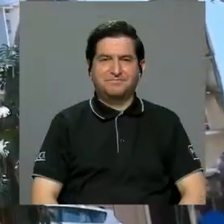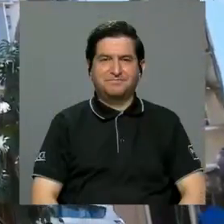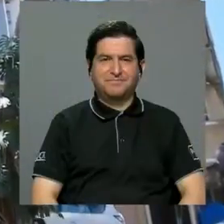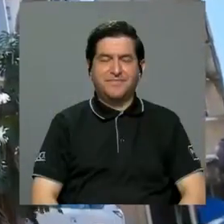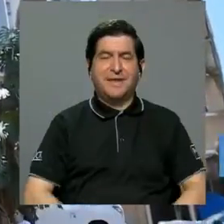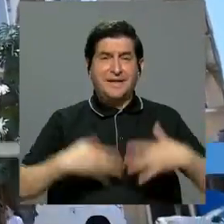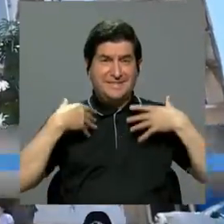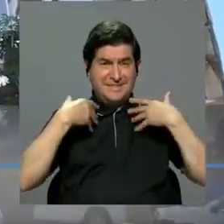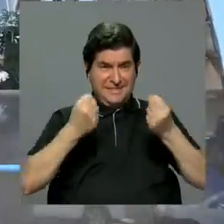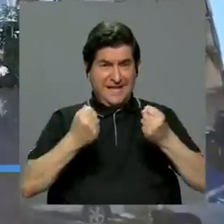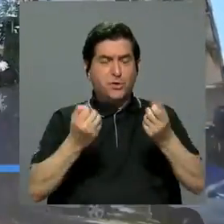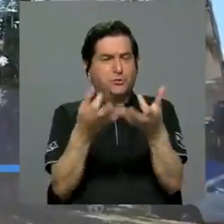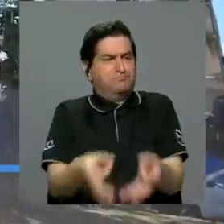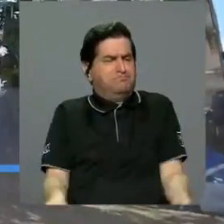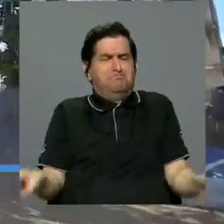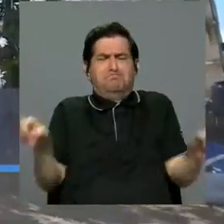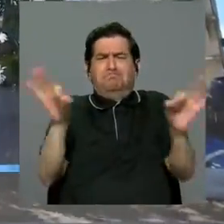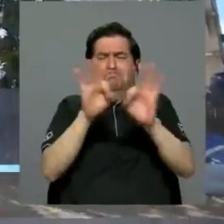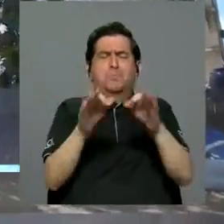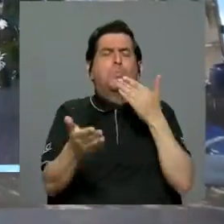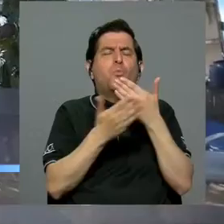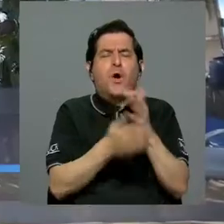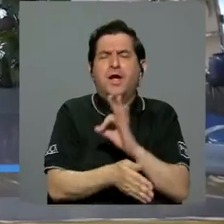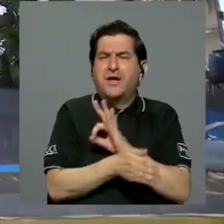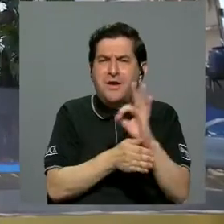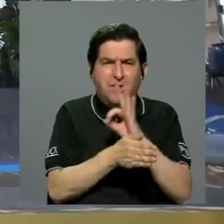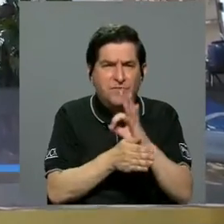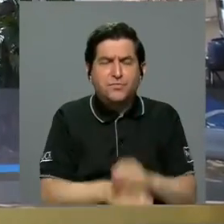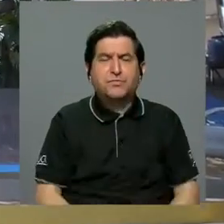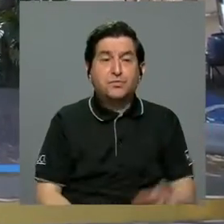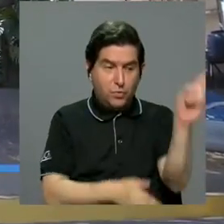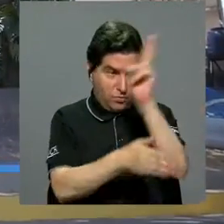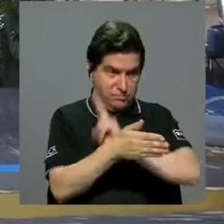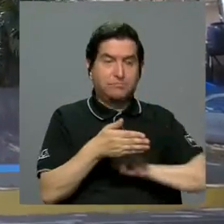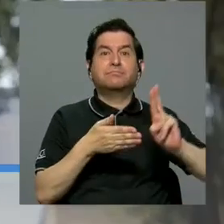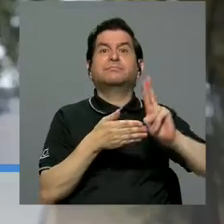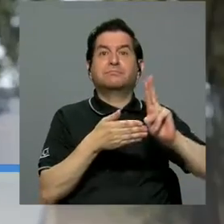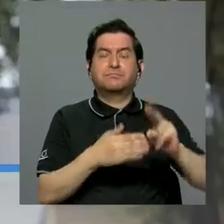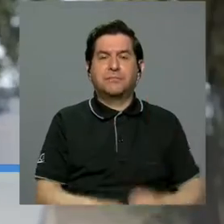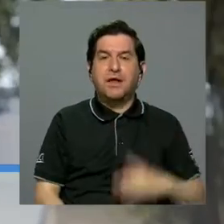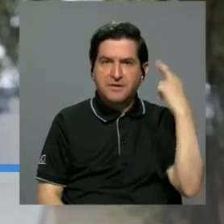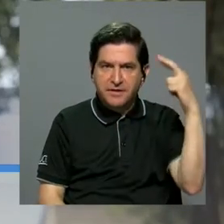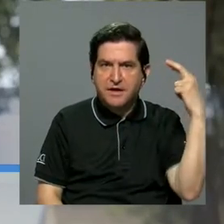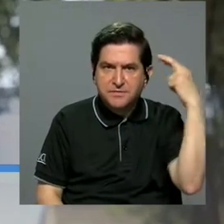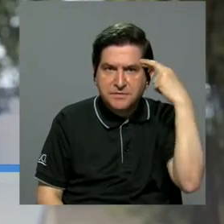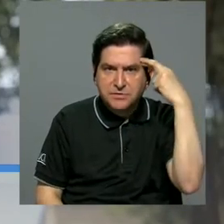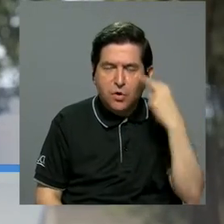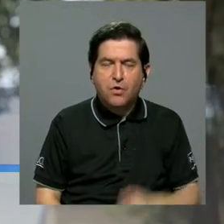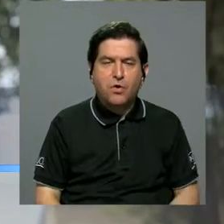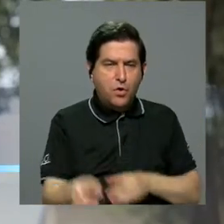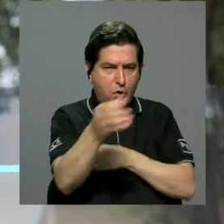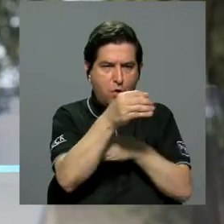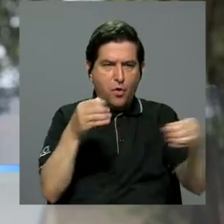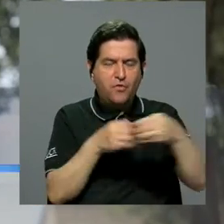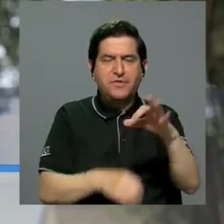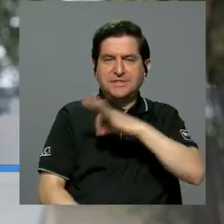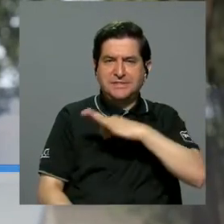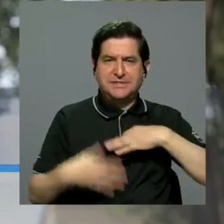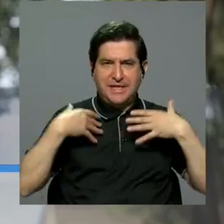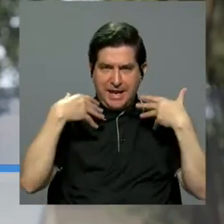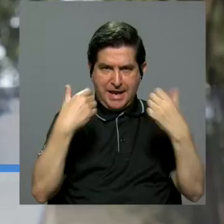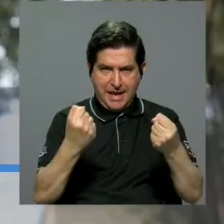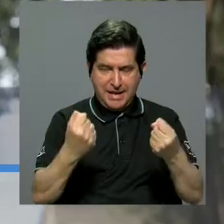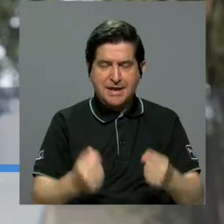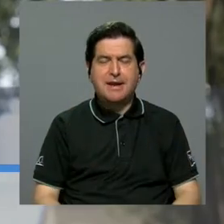La salud es determinante para el buen funcionamiento de la universidad. Por lo tanto, la Oficina de Bienestar y